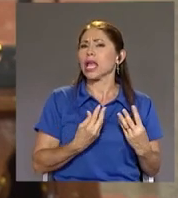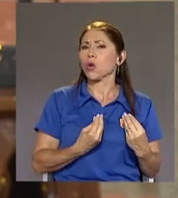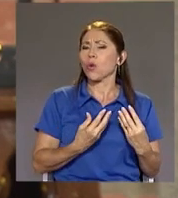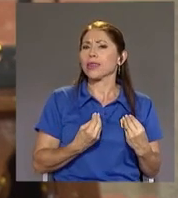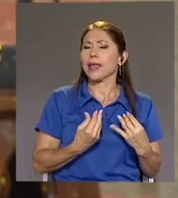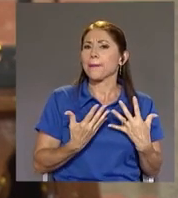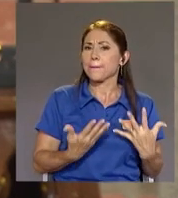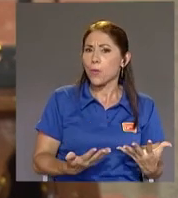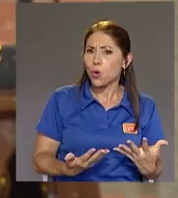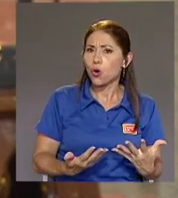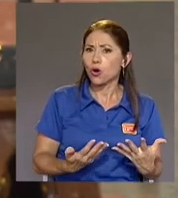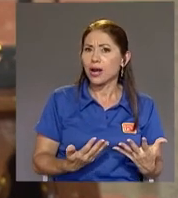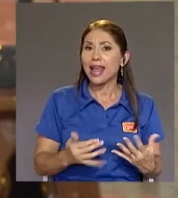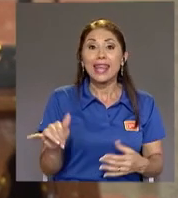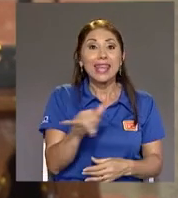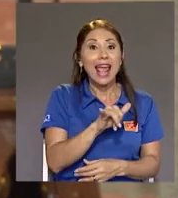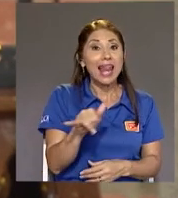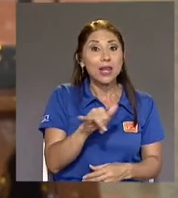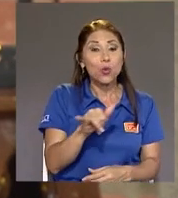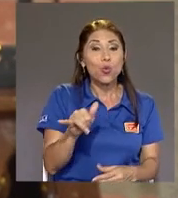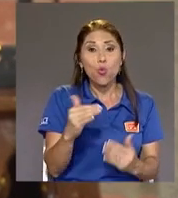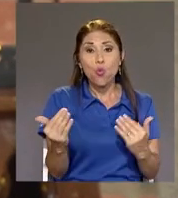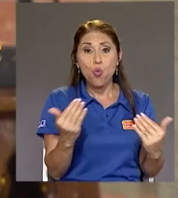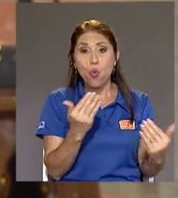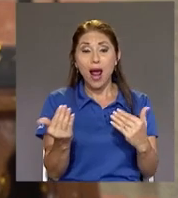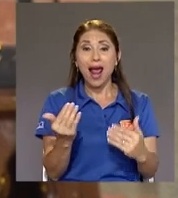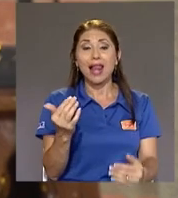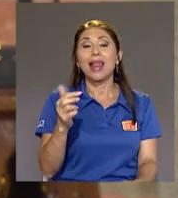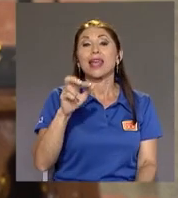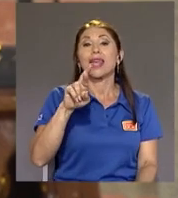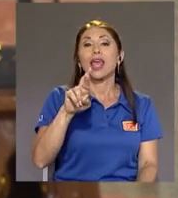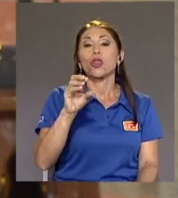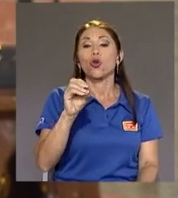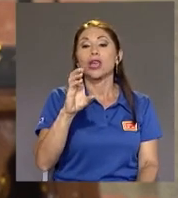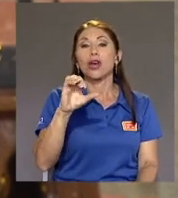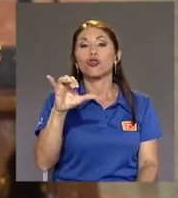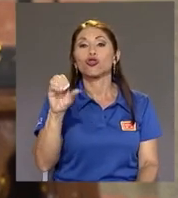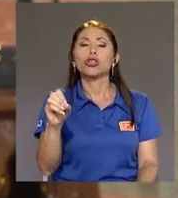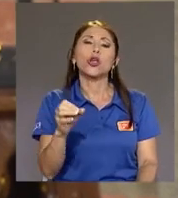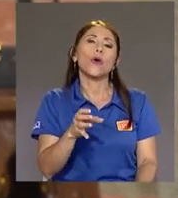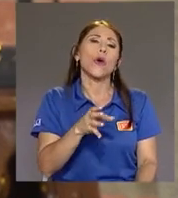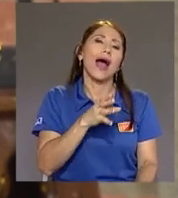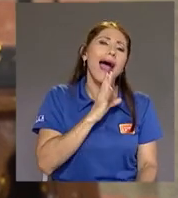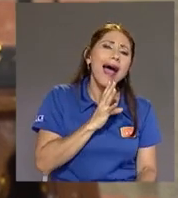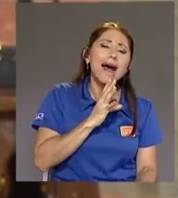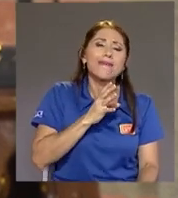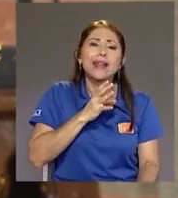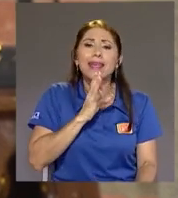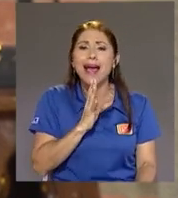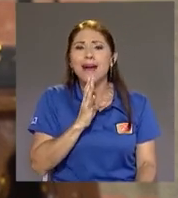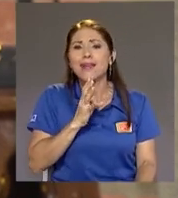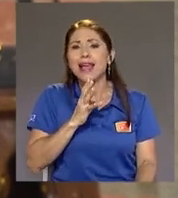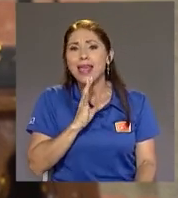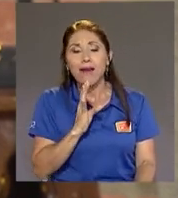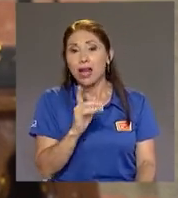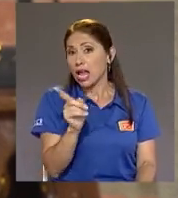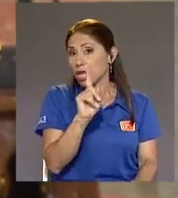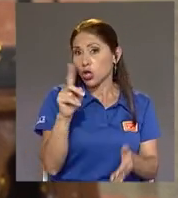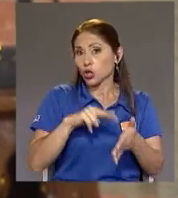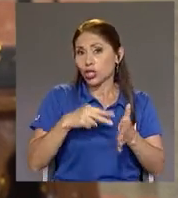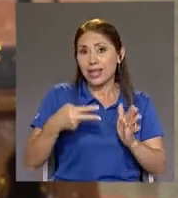igual Que doña Rocío Habla Y habla Y habla Y no es que habla